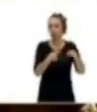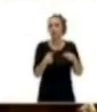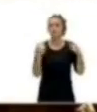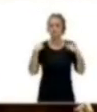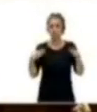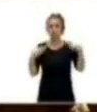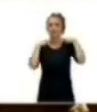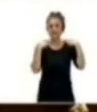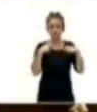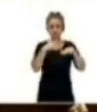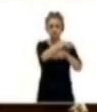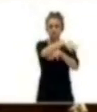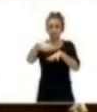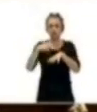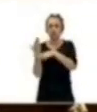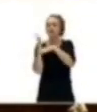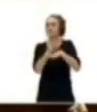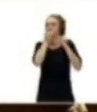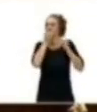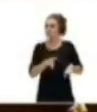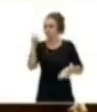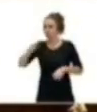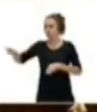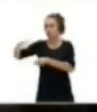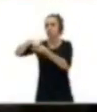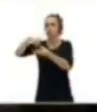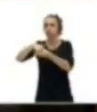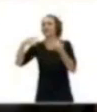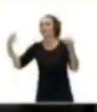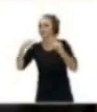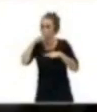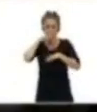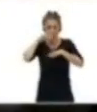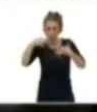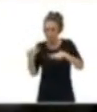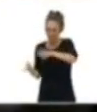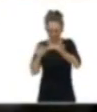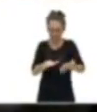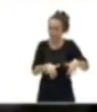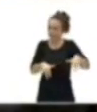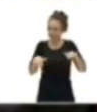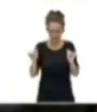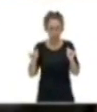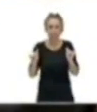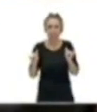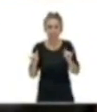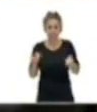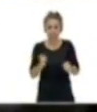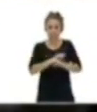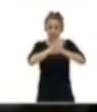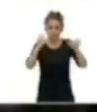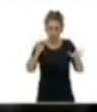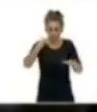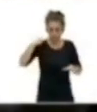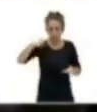representativa de la voluntad popular que evidentemente hoy no lo es. Por consiguiente, como hemos